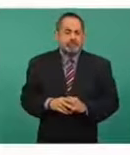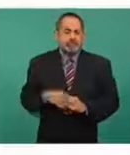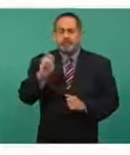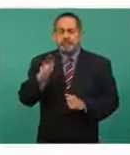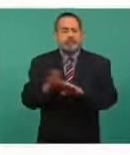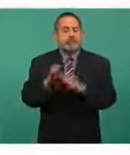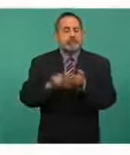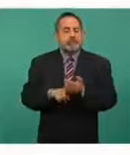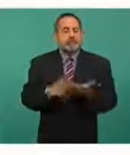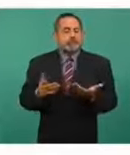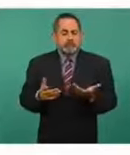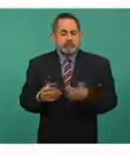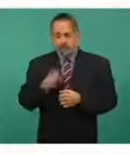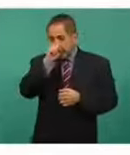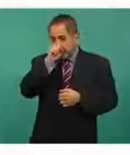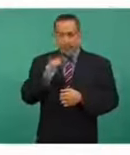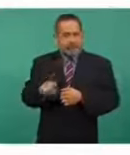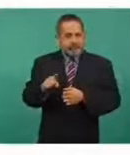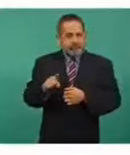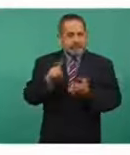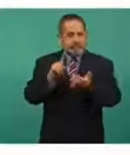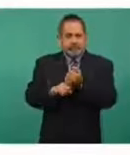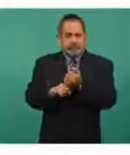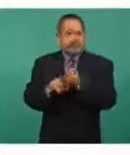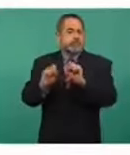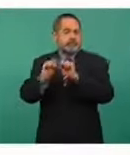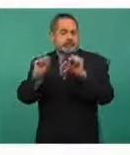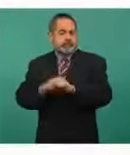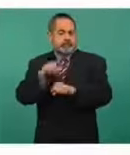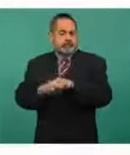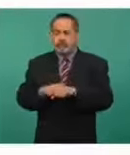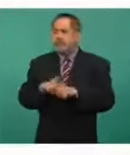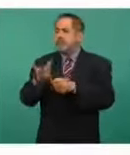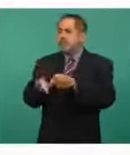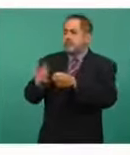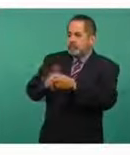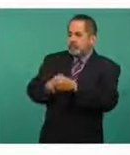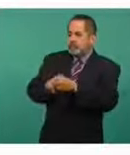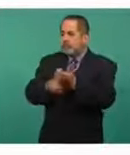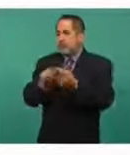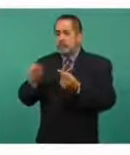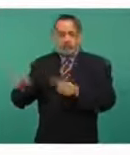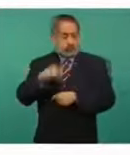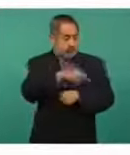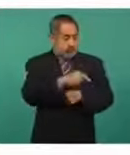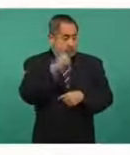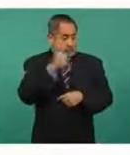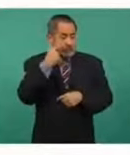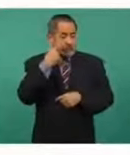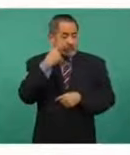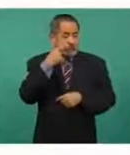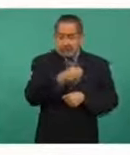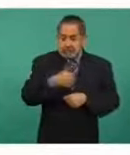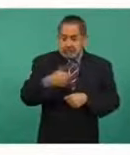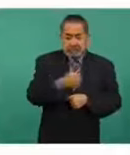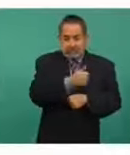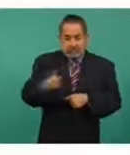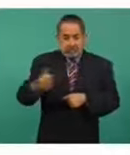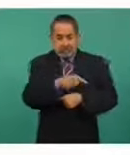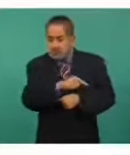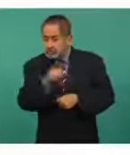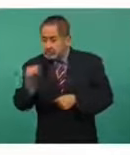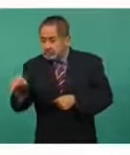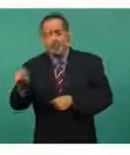entonces vamos a utilizar la propia infraestructura del Sistema Nacional de Salud. Es decir, en las unidades médicas donde se tratan a estas personas, que son